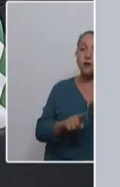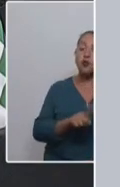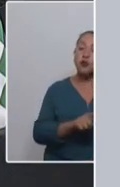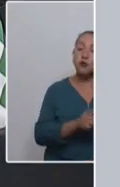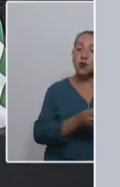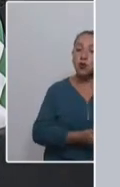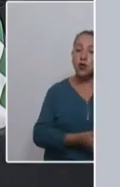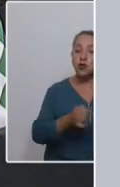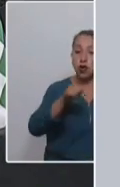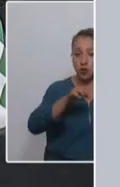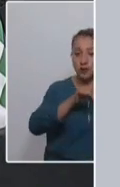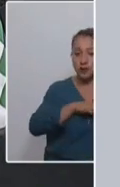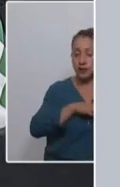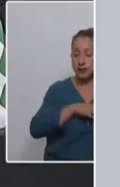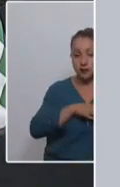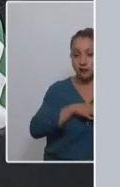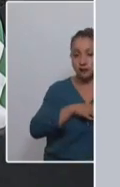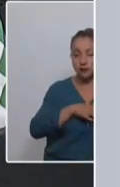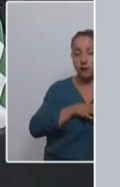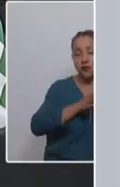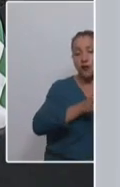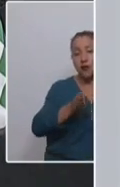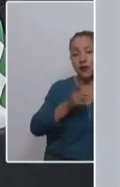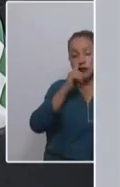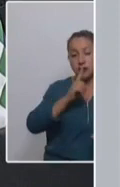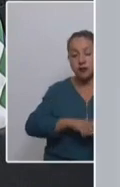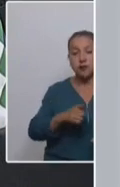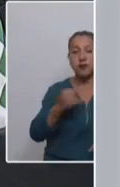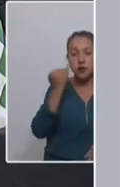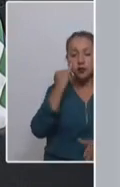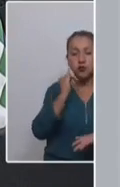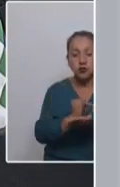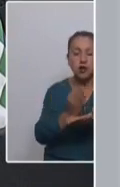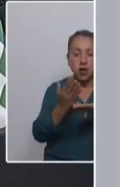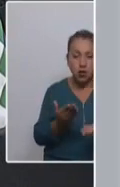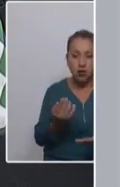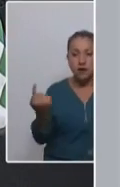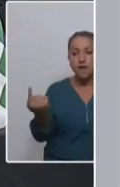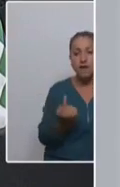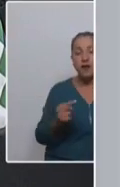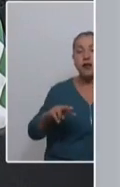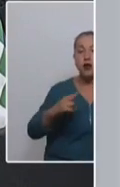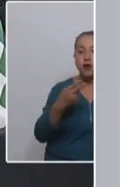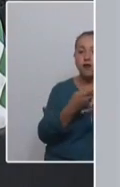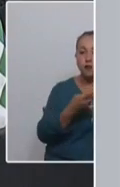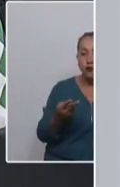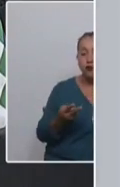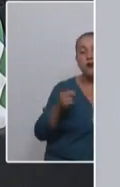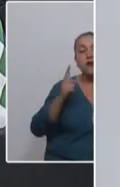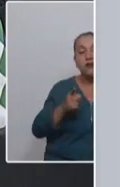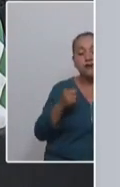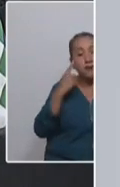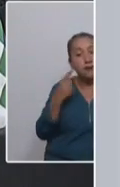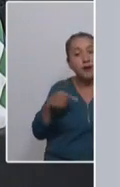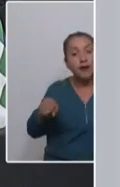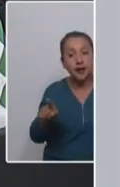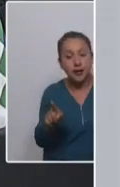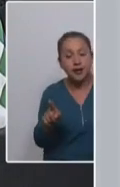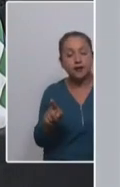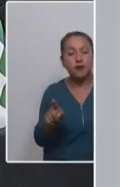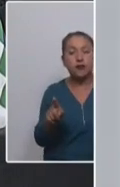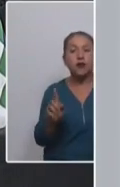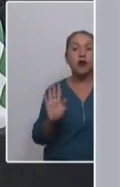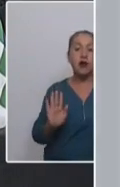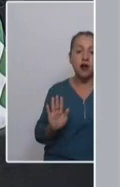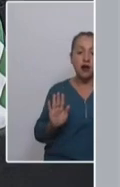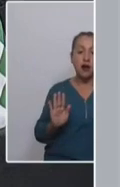y como tú bien señalabas, las normas que se están discutiendo ya en particular para pasar al texto son las normas relativas al sistema de justicia, las que fueron aprobadas el día